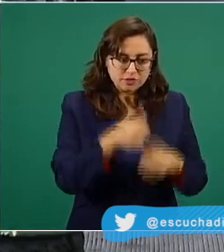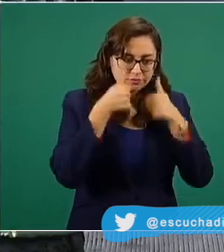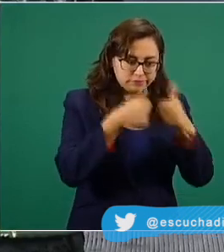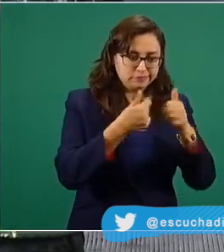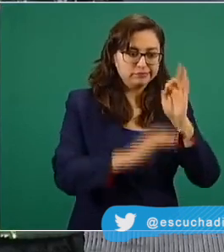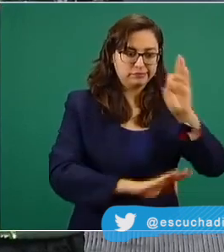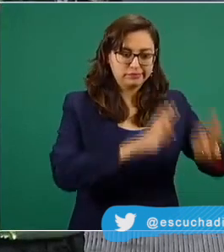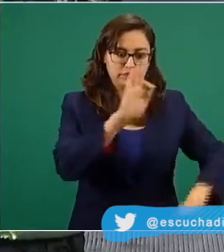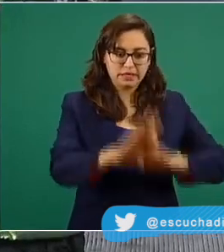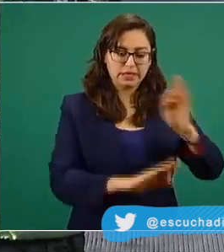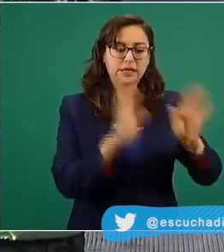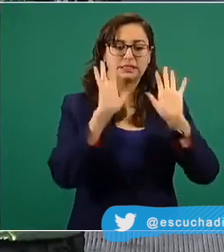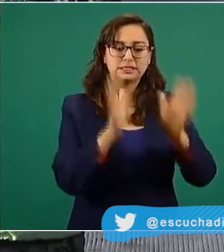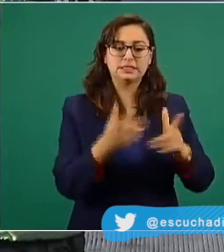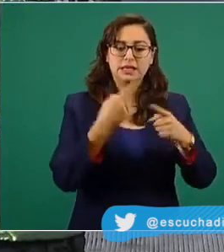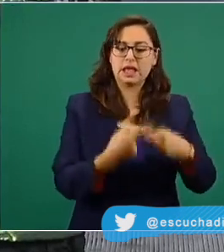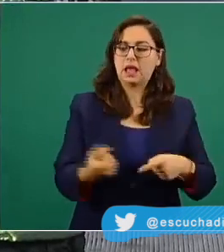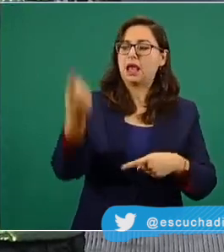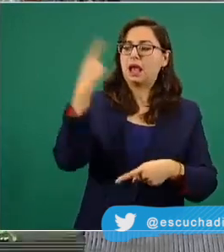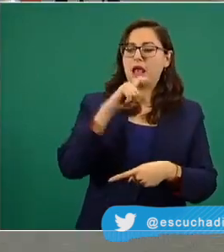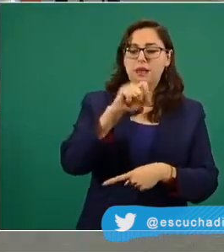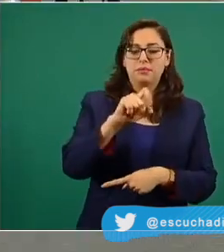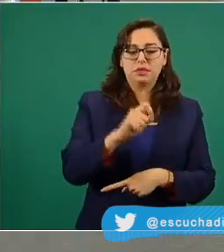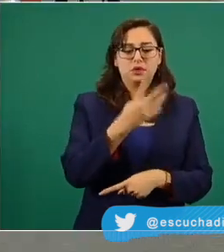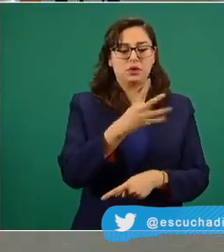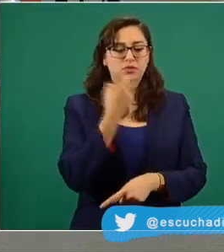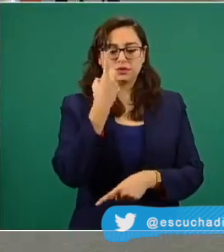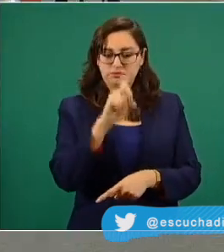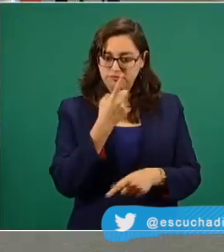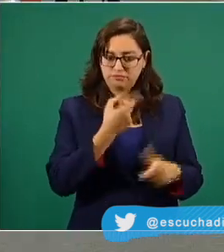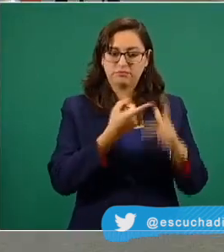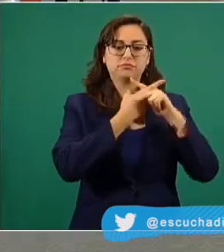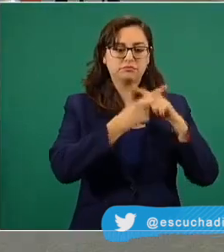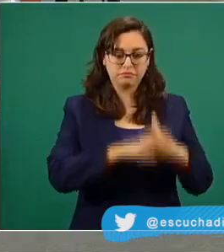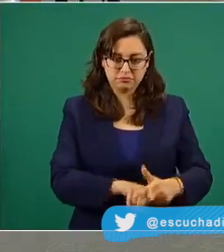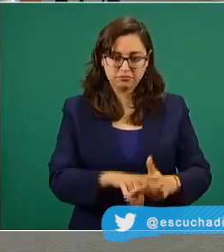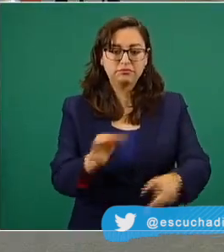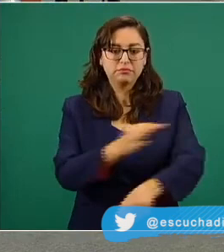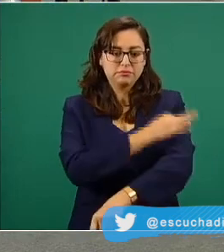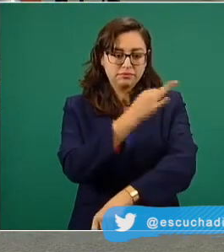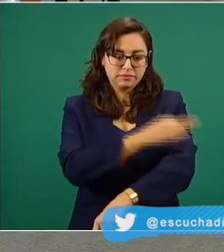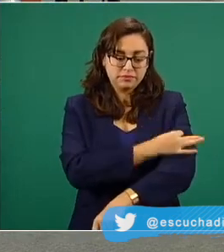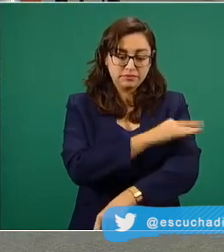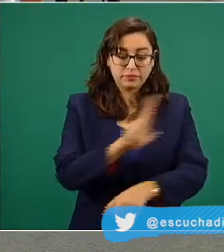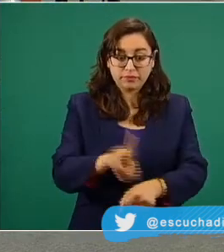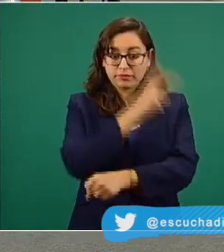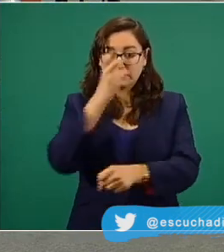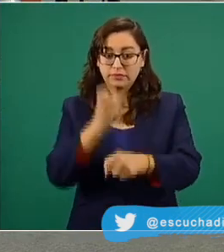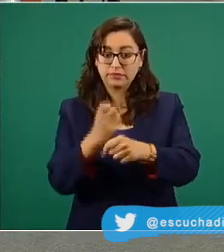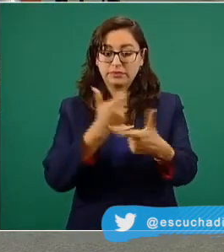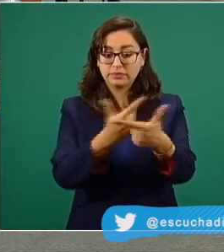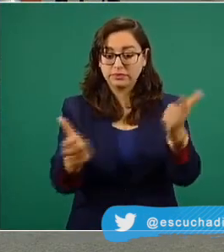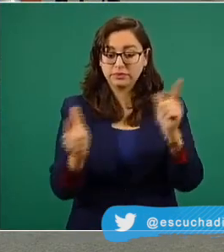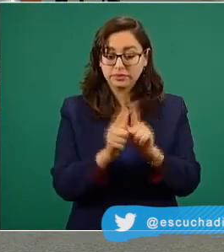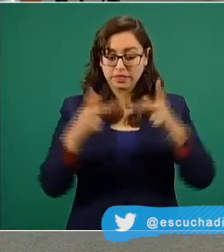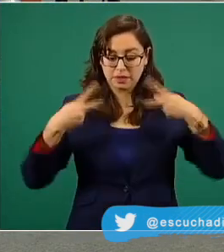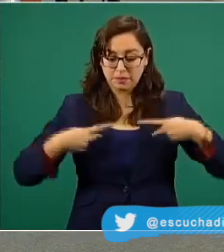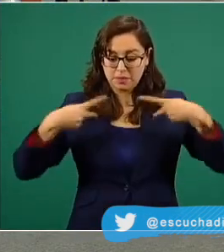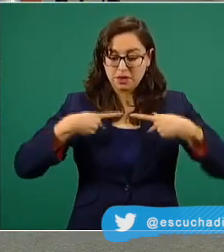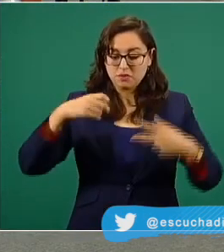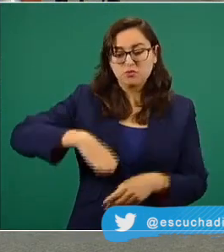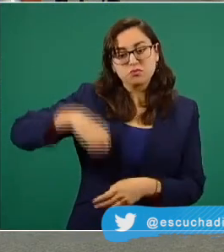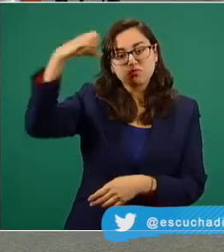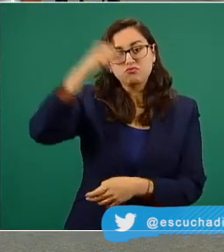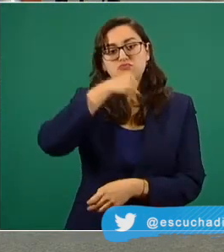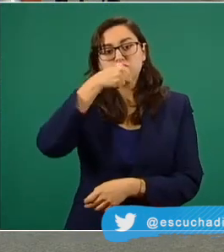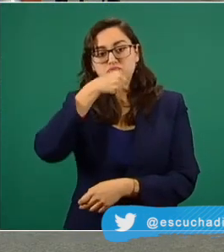desde el 24 de diciembre y desde luego a los adultos mayores, a nuestros padres, a